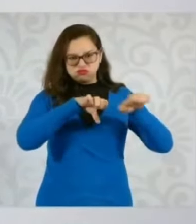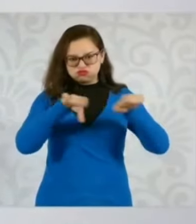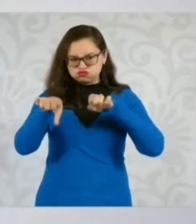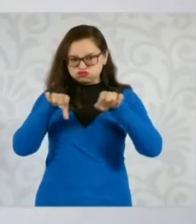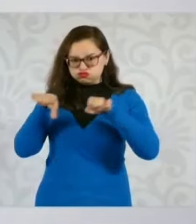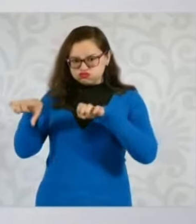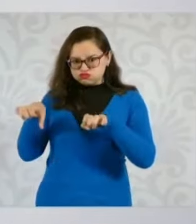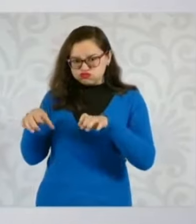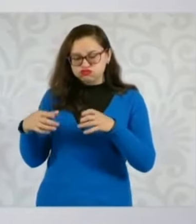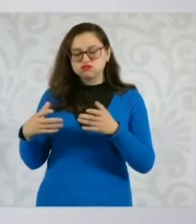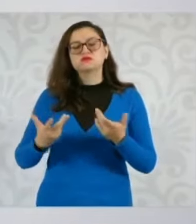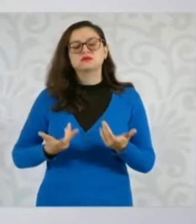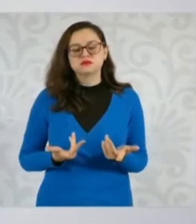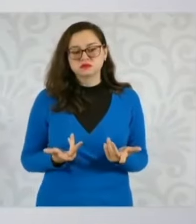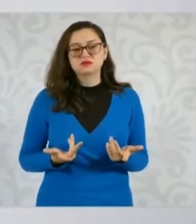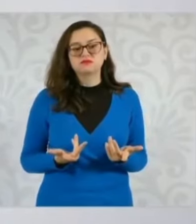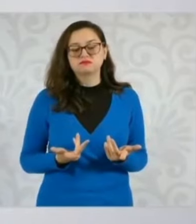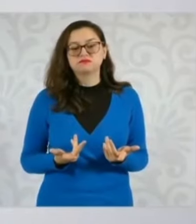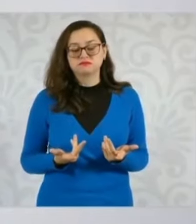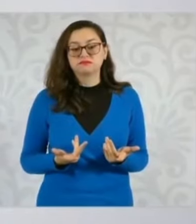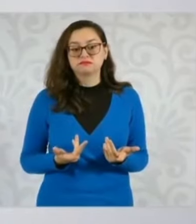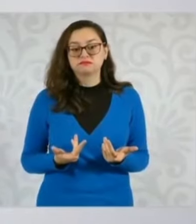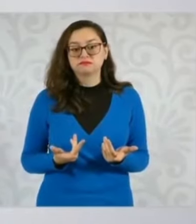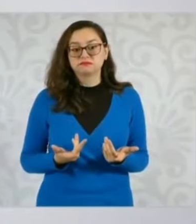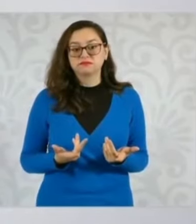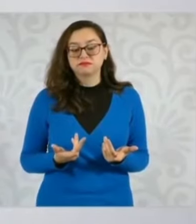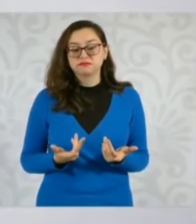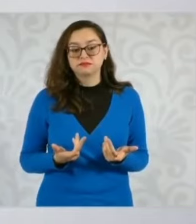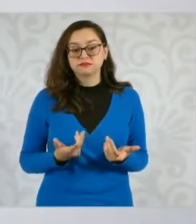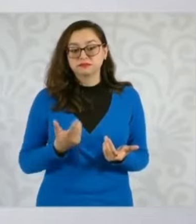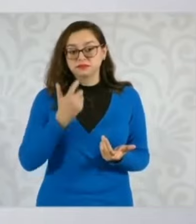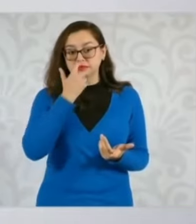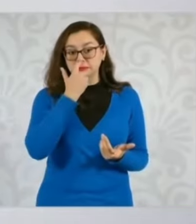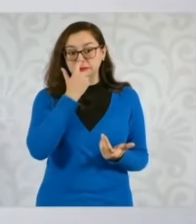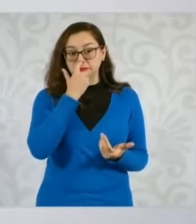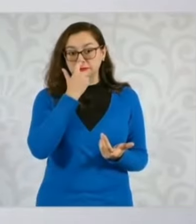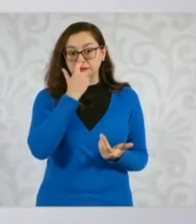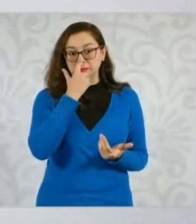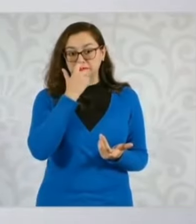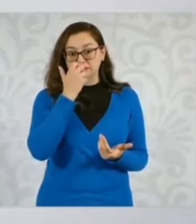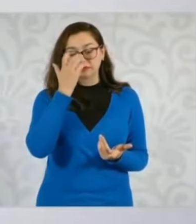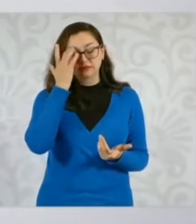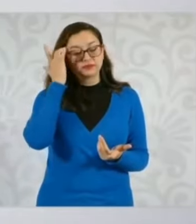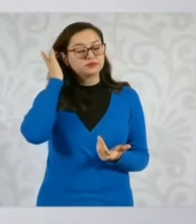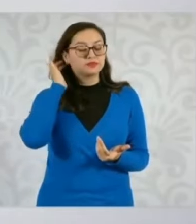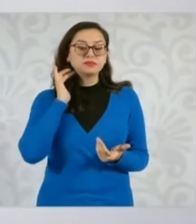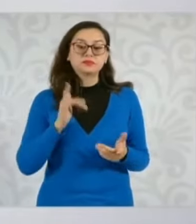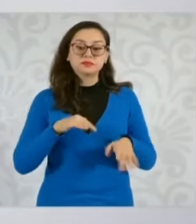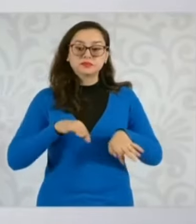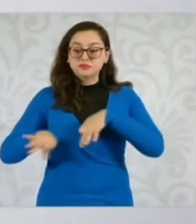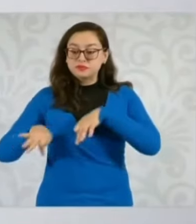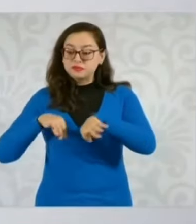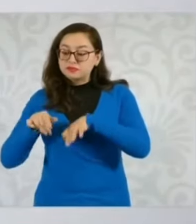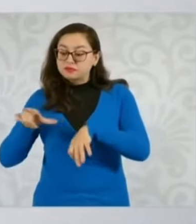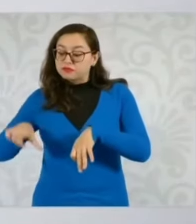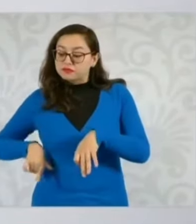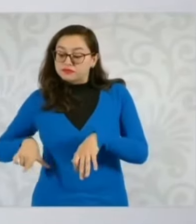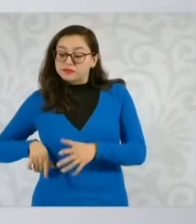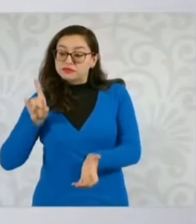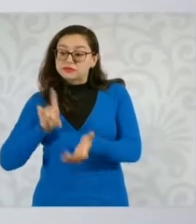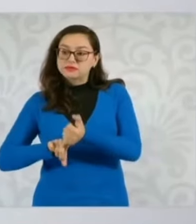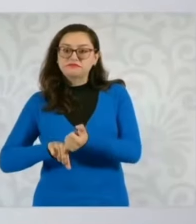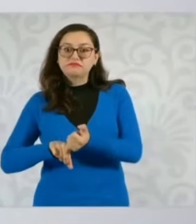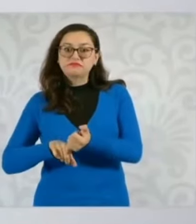diciendo que desarrollan una función cuando en realidad están